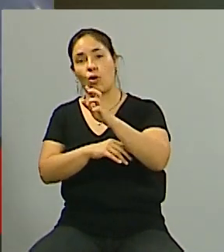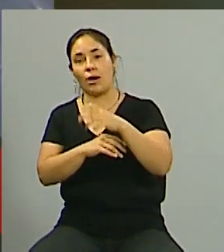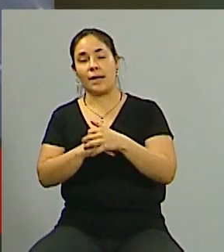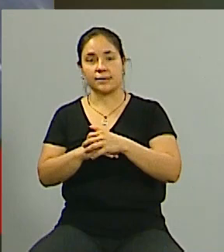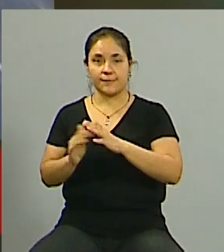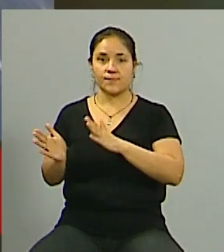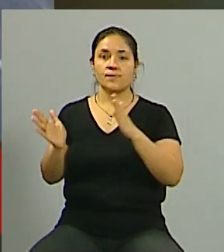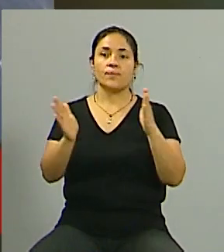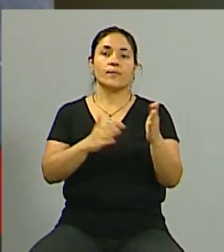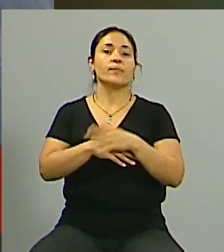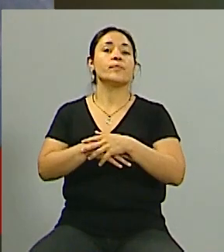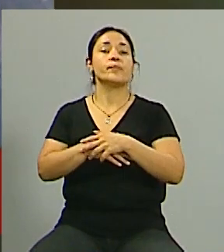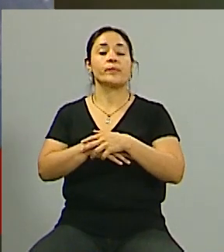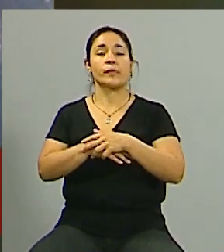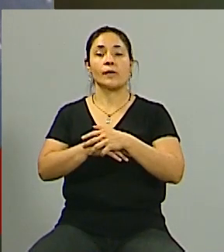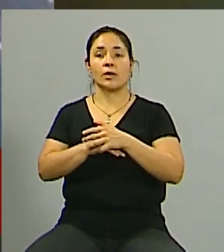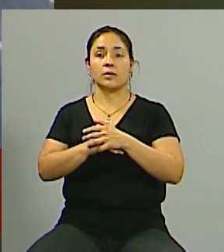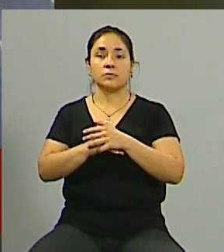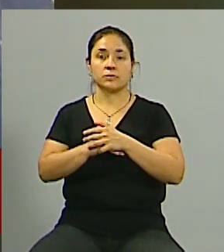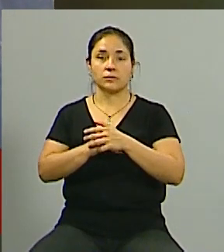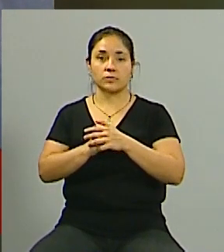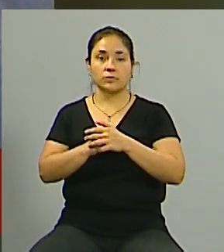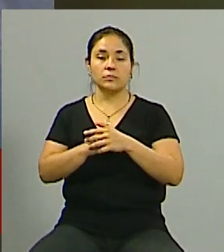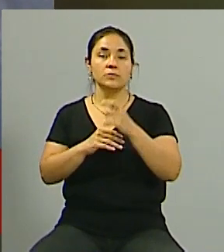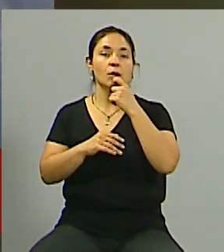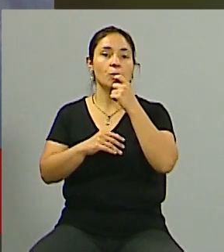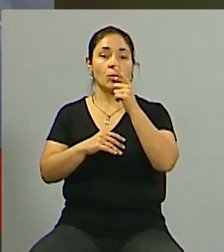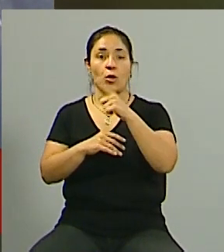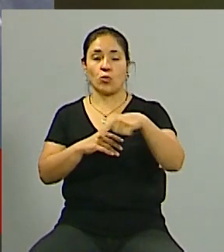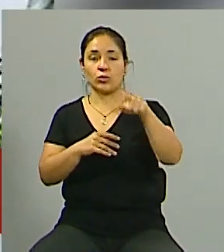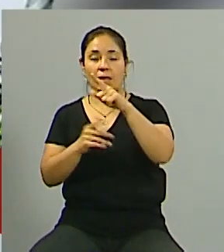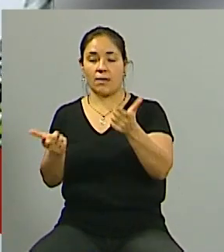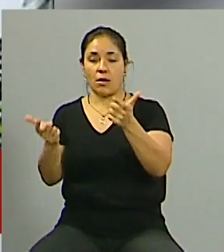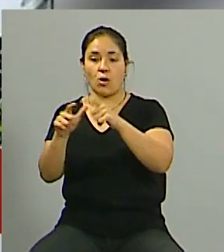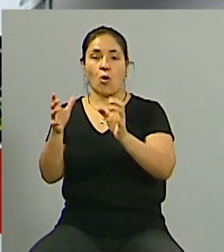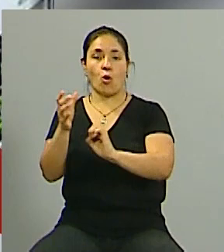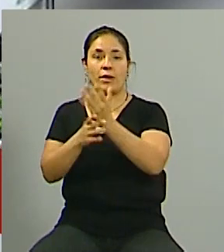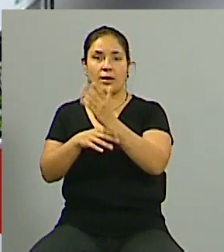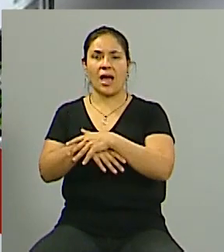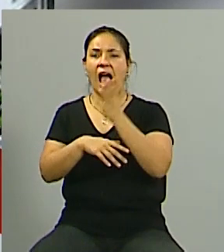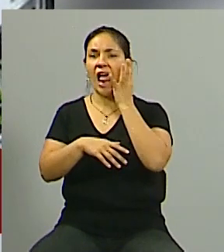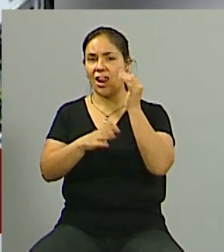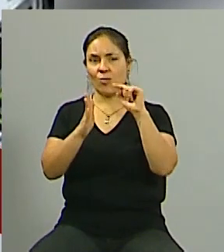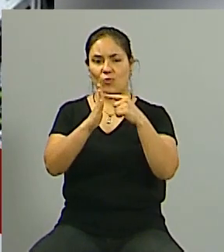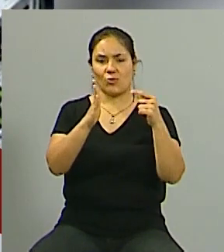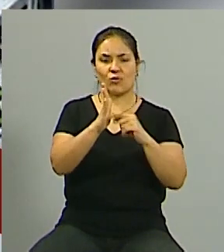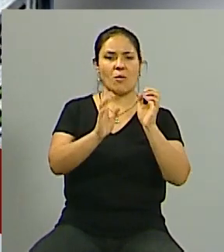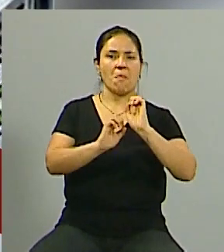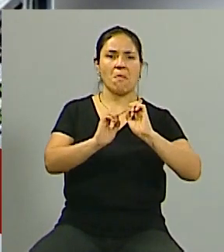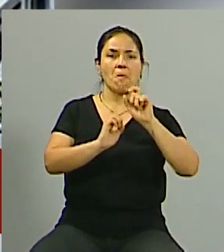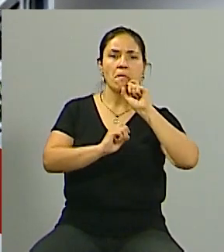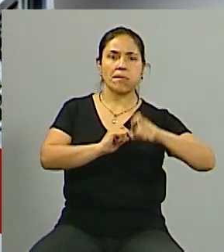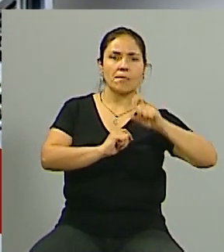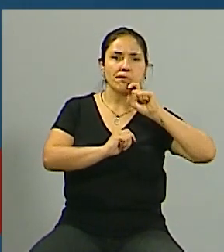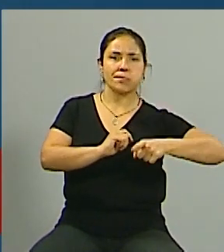¿cuáles son las irregularidades? digo a ustedes como una ONG se han encontrado por parte de los propietarios a la hora